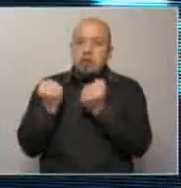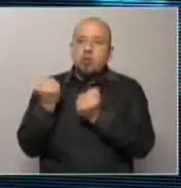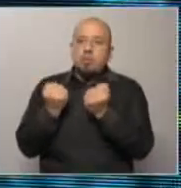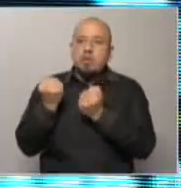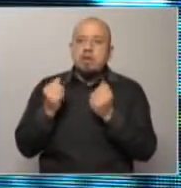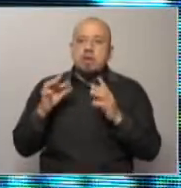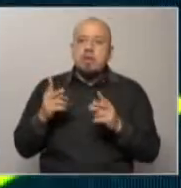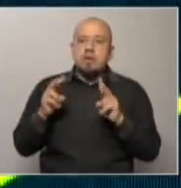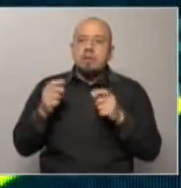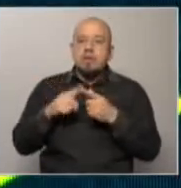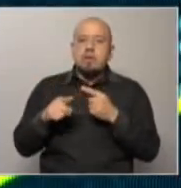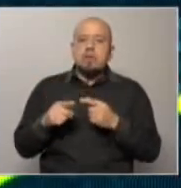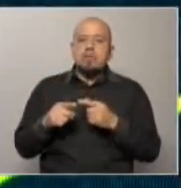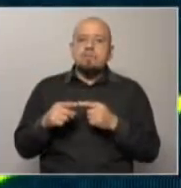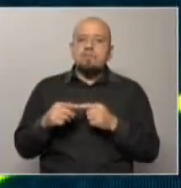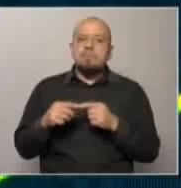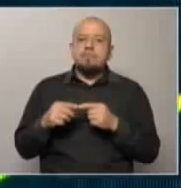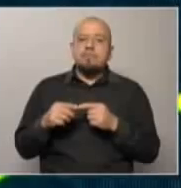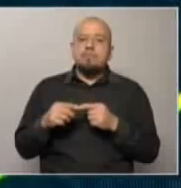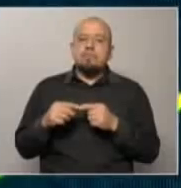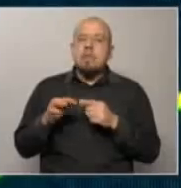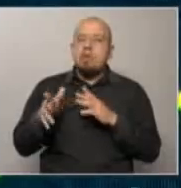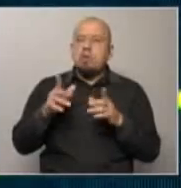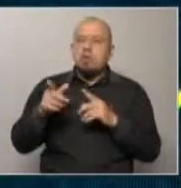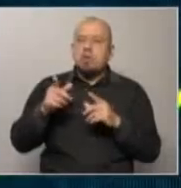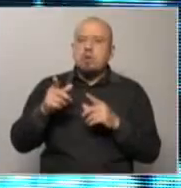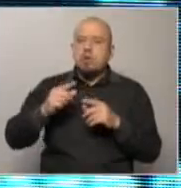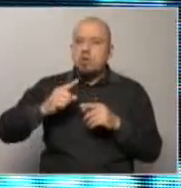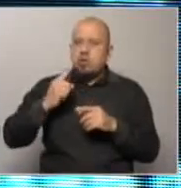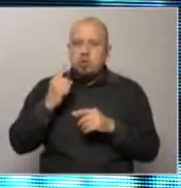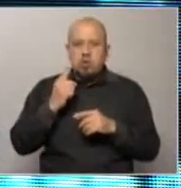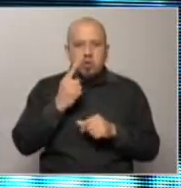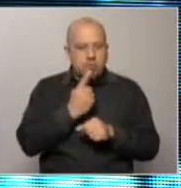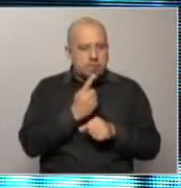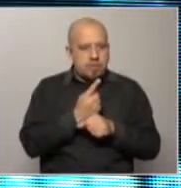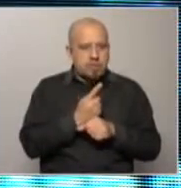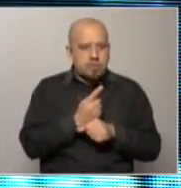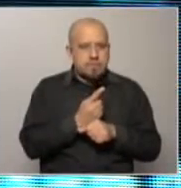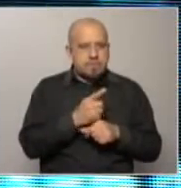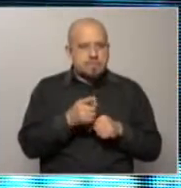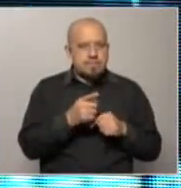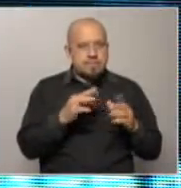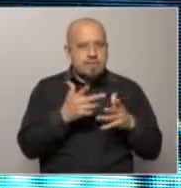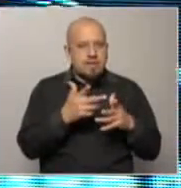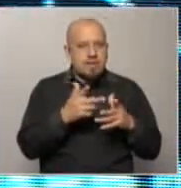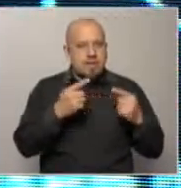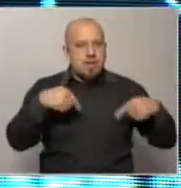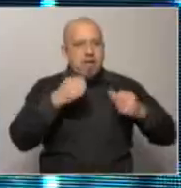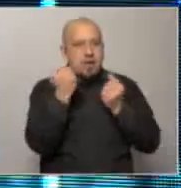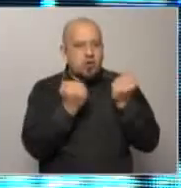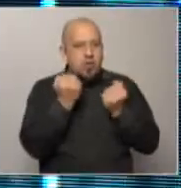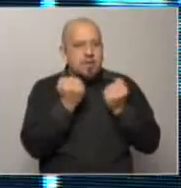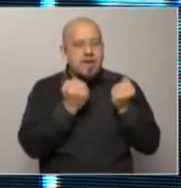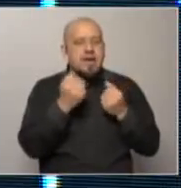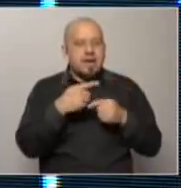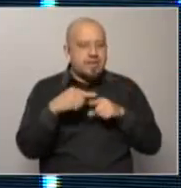ideología también bueno ¿cuál es por lo menos vos que pudiste verlo primero viste que entre técnicos discuten bien